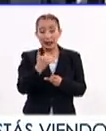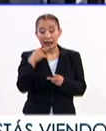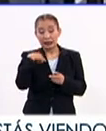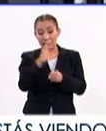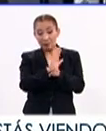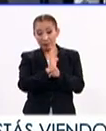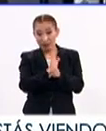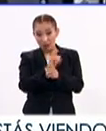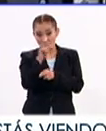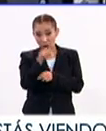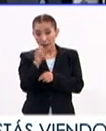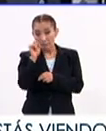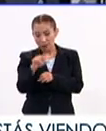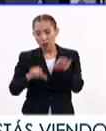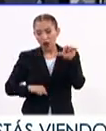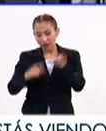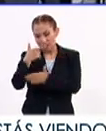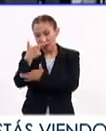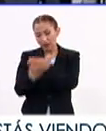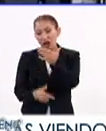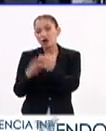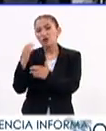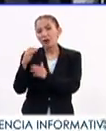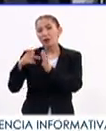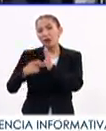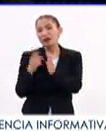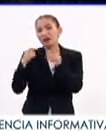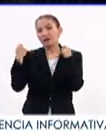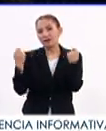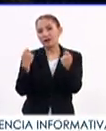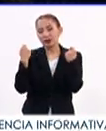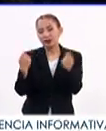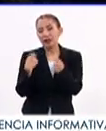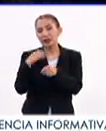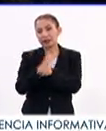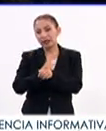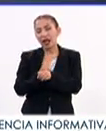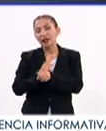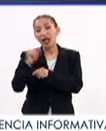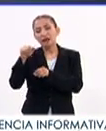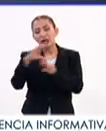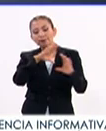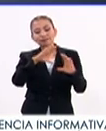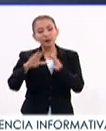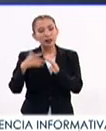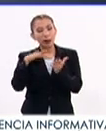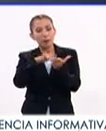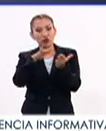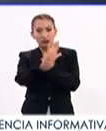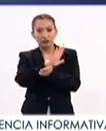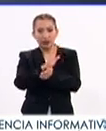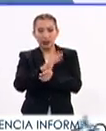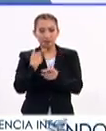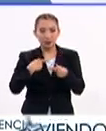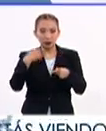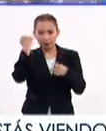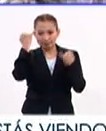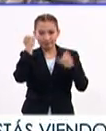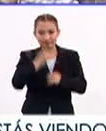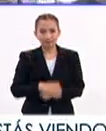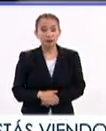Proyección que forma parte de las actividades de la novena edición del FICUNAM, Plataforma de Formación y Apoyo del Cine de Autor.